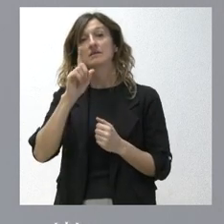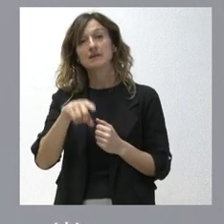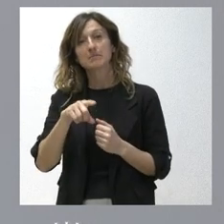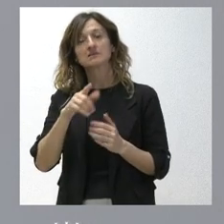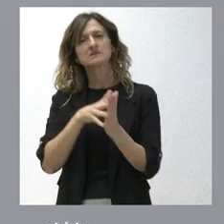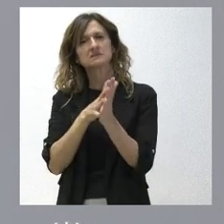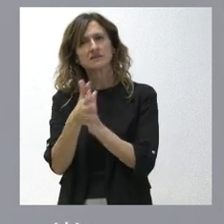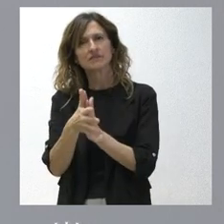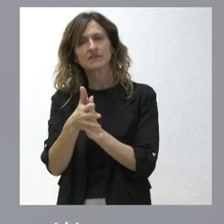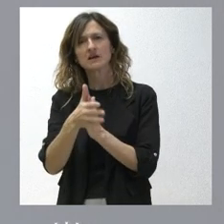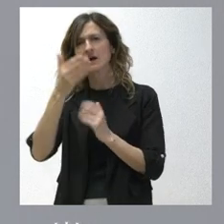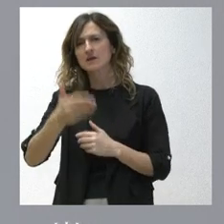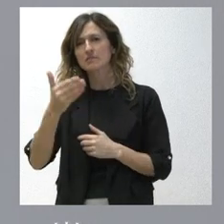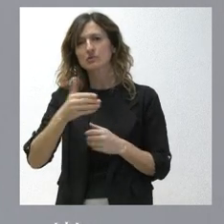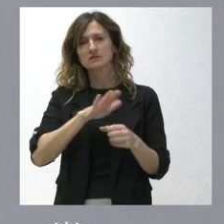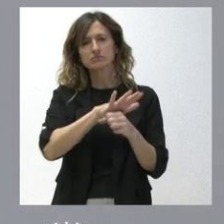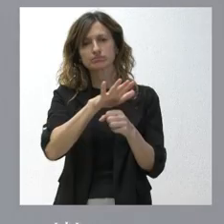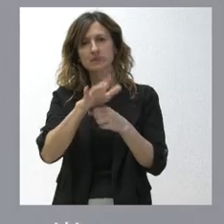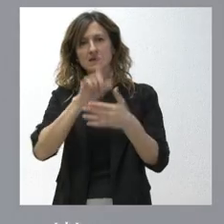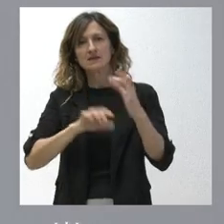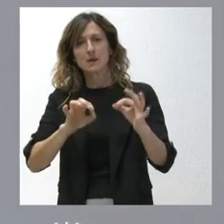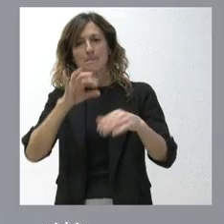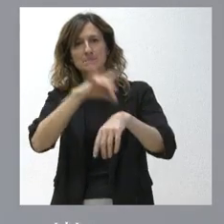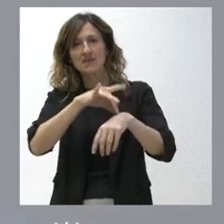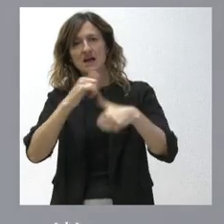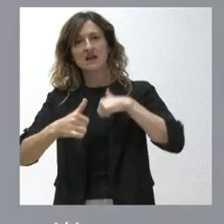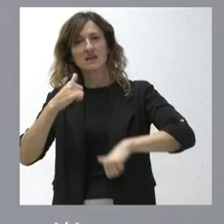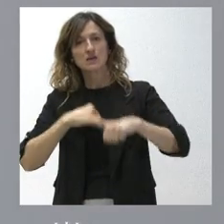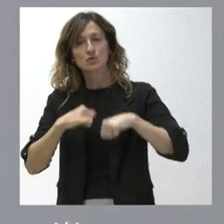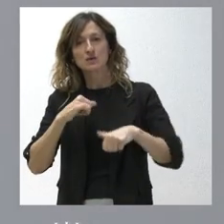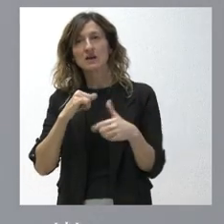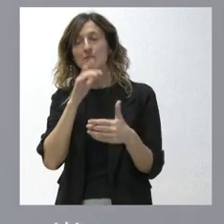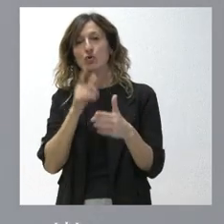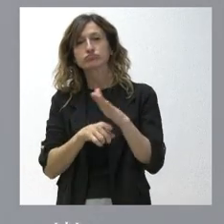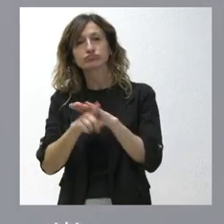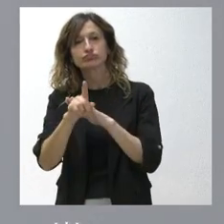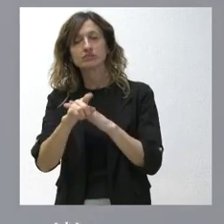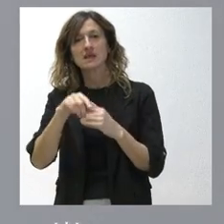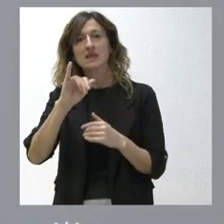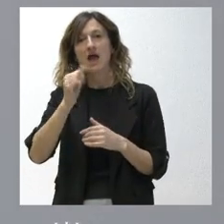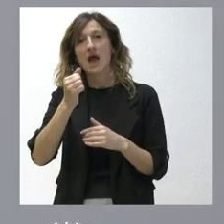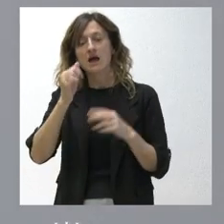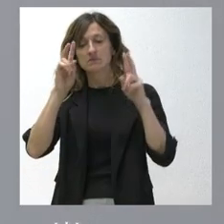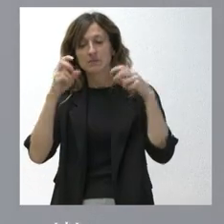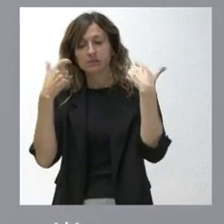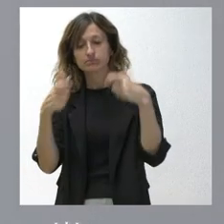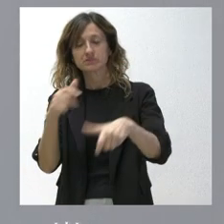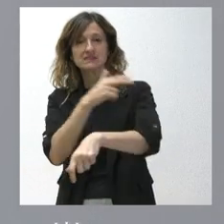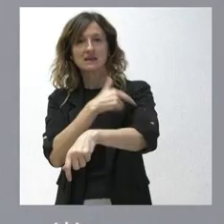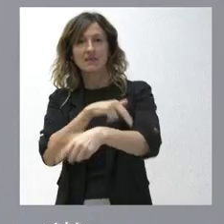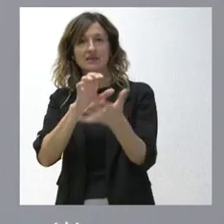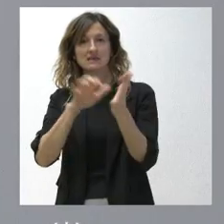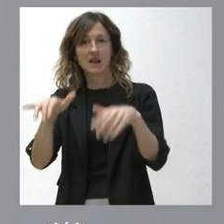impacto en todas las especialidades médicas y quirúrgicas avanzando en la inteligencia artificial en el ámbito de la sanidad de Castilla y León.